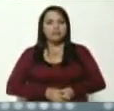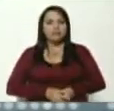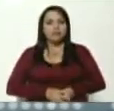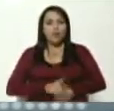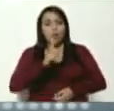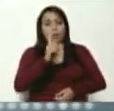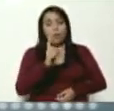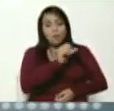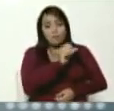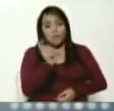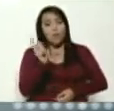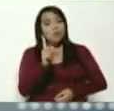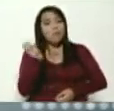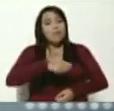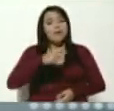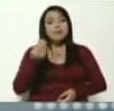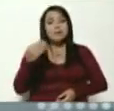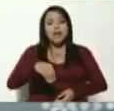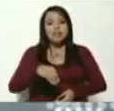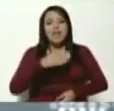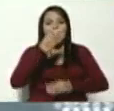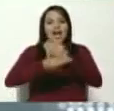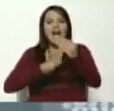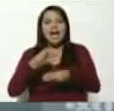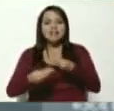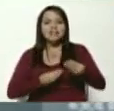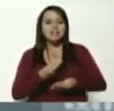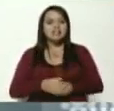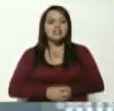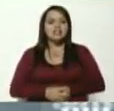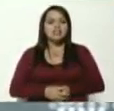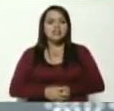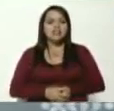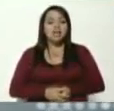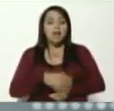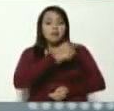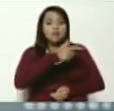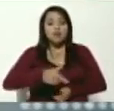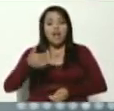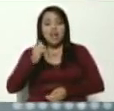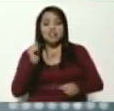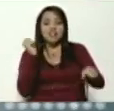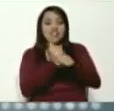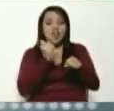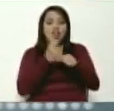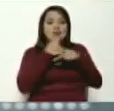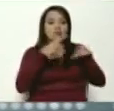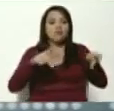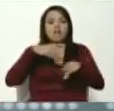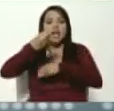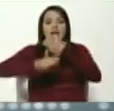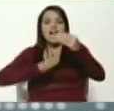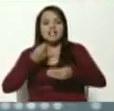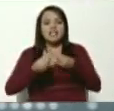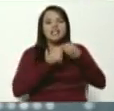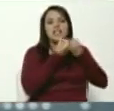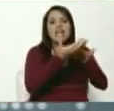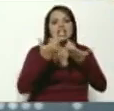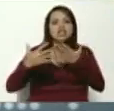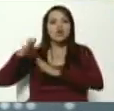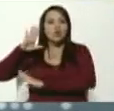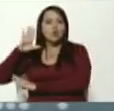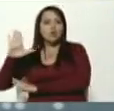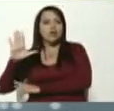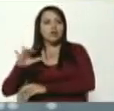mes más para hacer todos los que, los altos funcionarios que no hayan declarado, hacer la declaración jurada